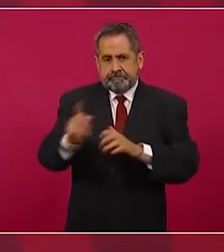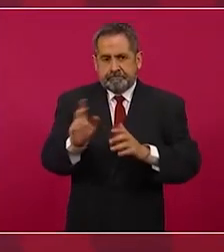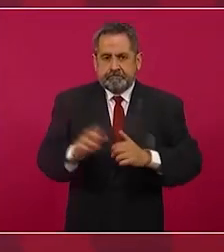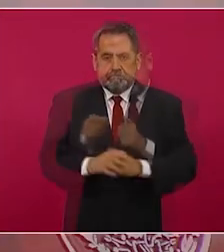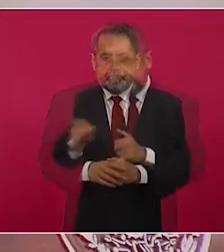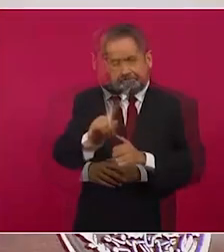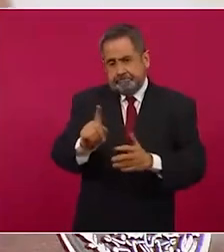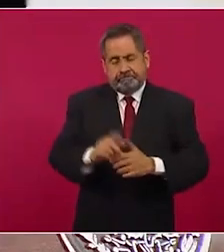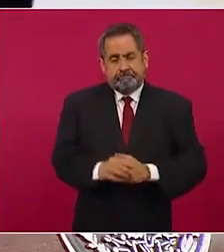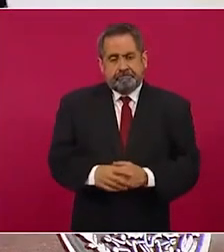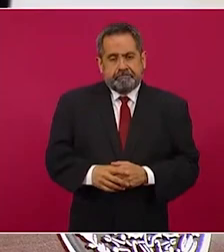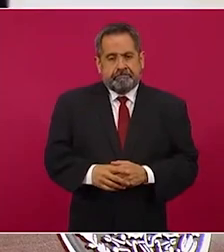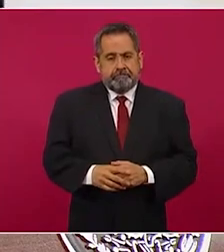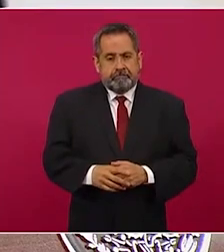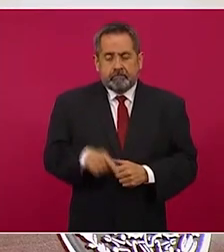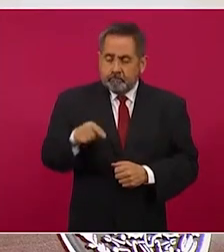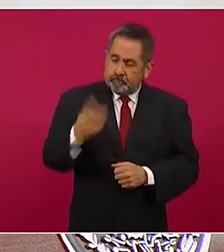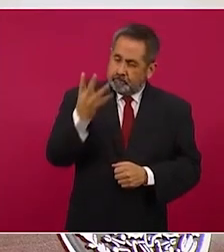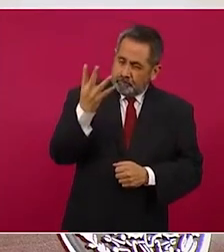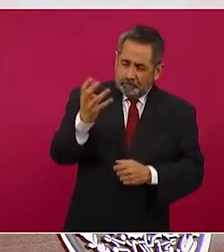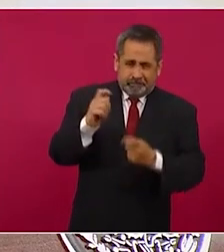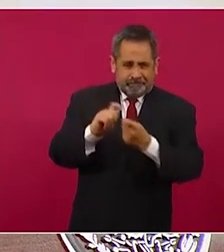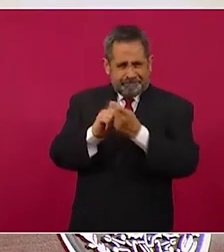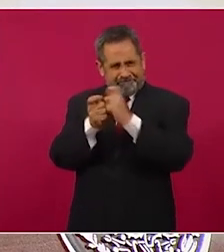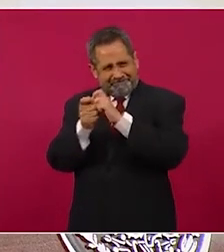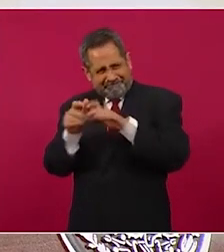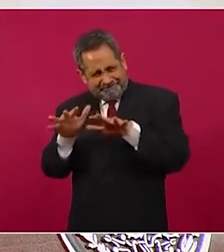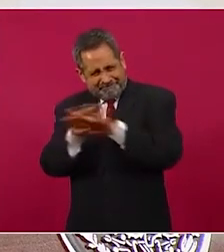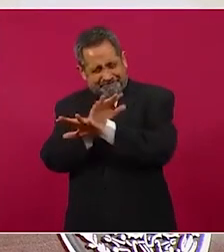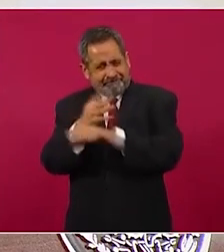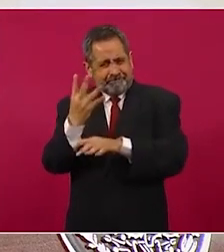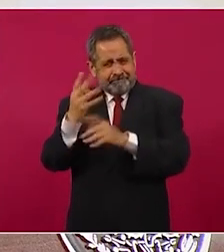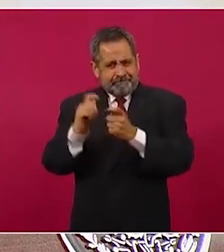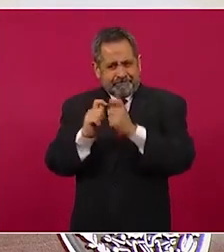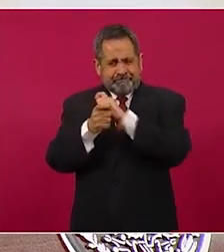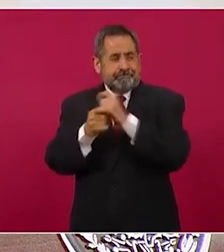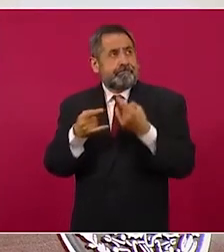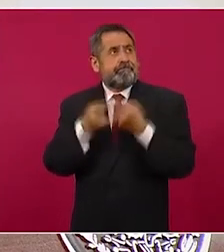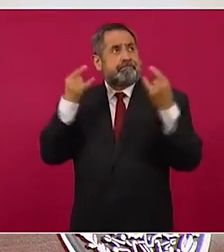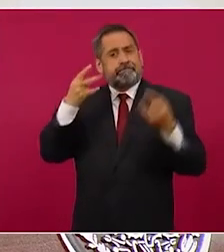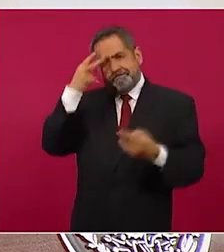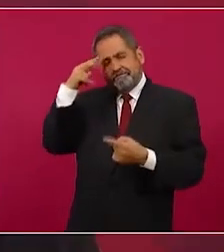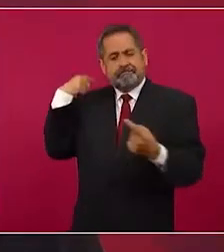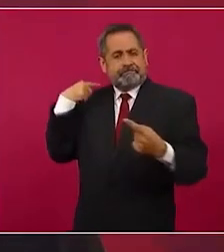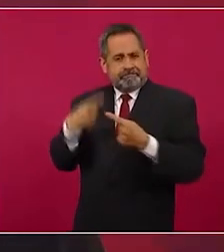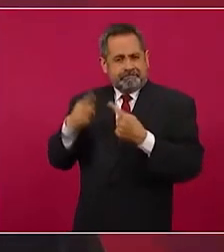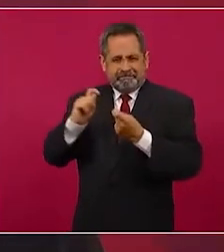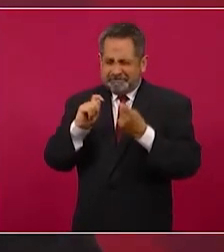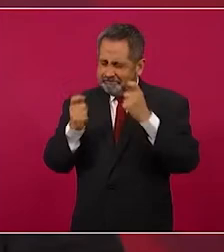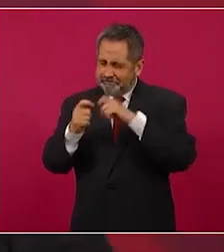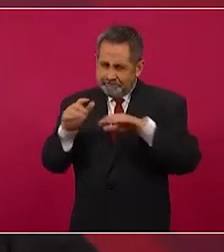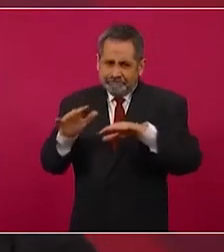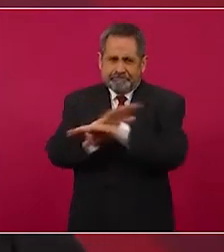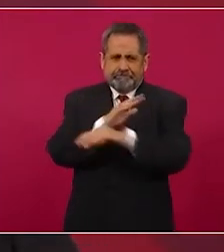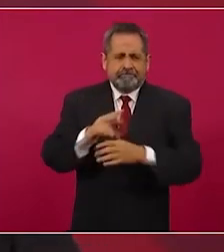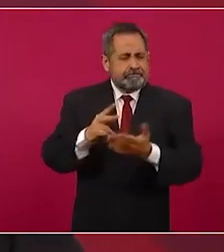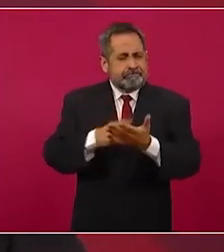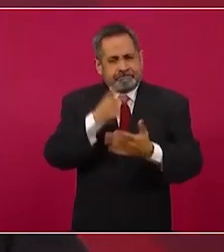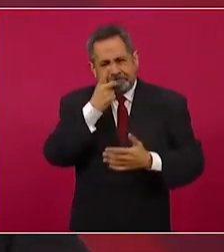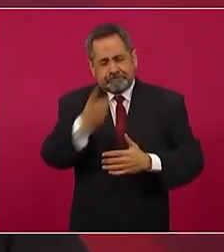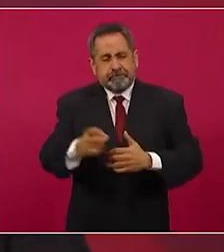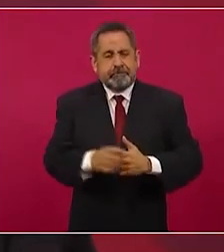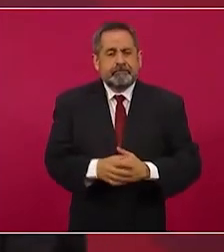no, no, no, no. Esta es la cuarta transformación. En la historia de México. Ya les dije